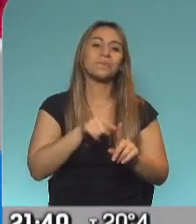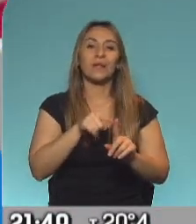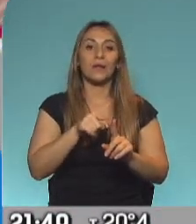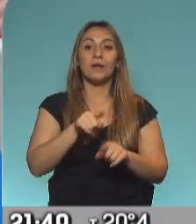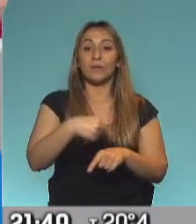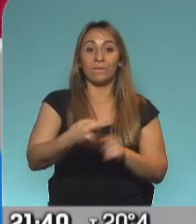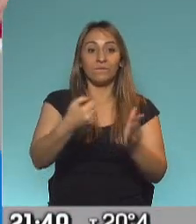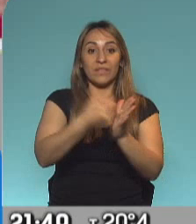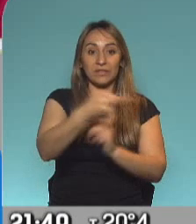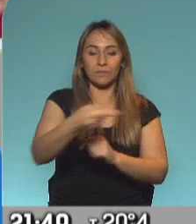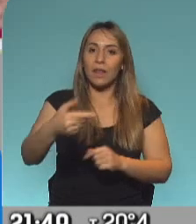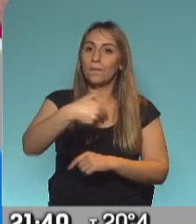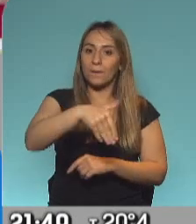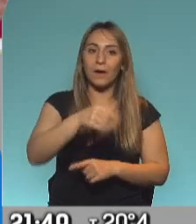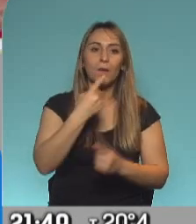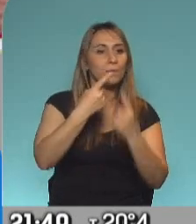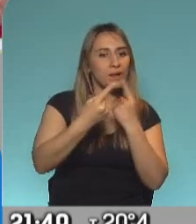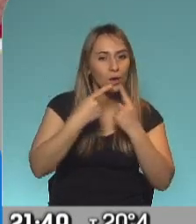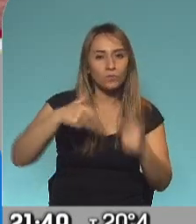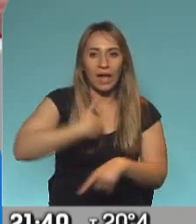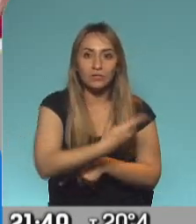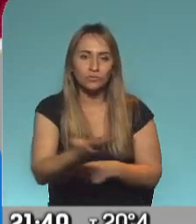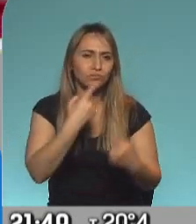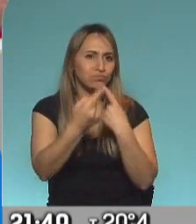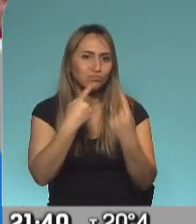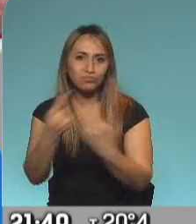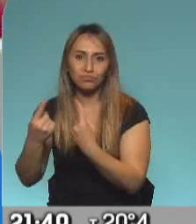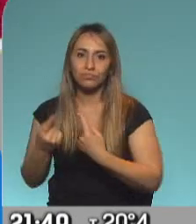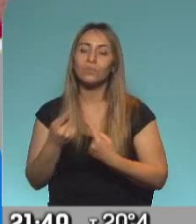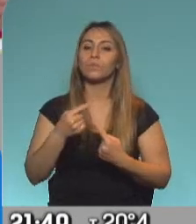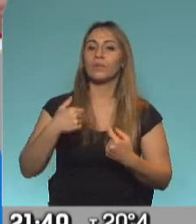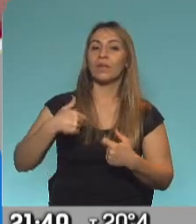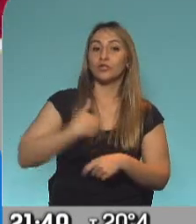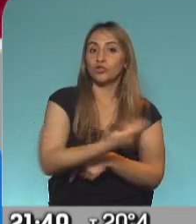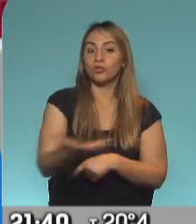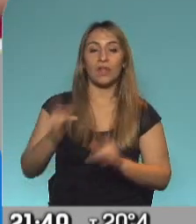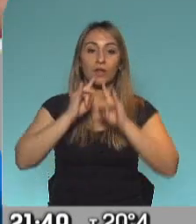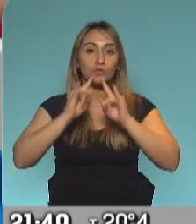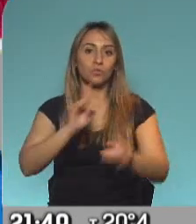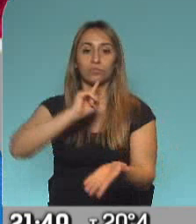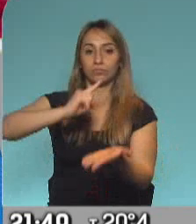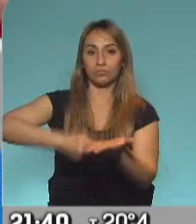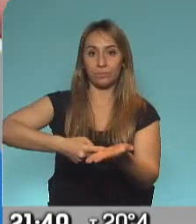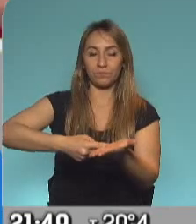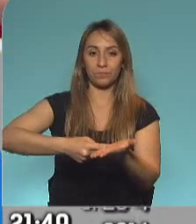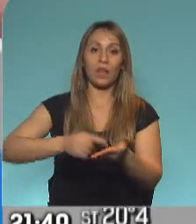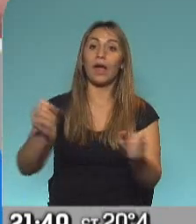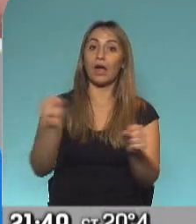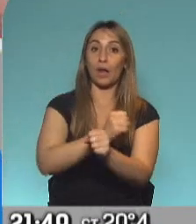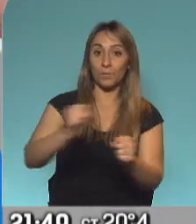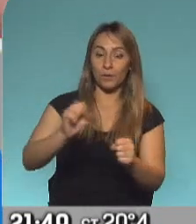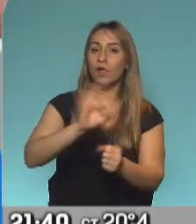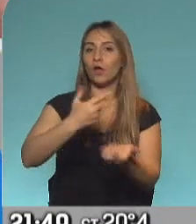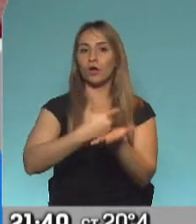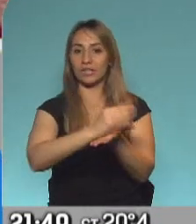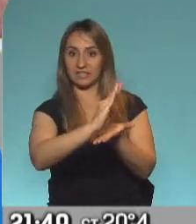ese plebiscito por la nueva constitución en Chile. Los chilenos y las chilenas tendrán que definir si aprueban o rechazan, eso es lo